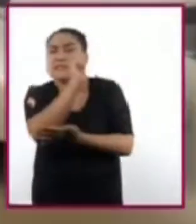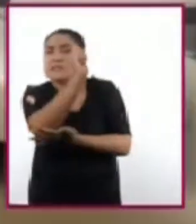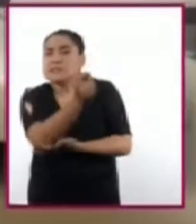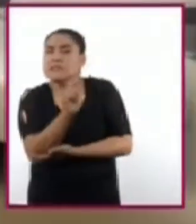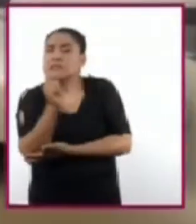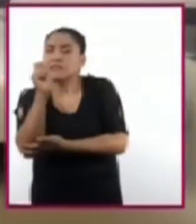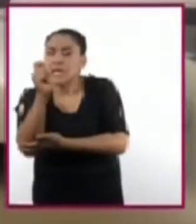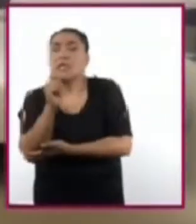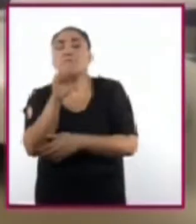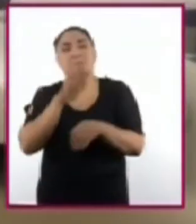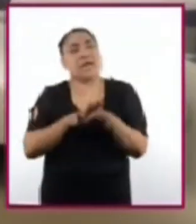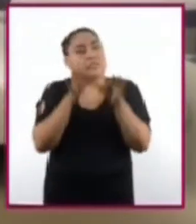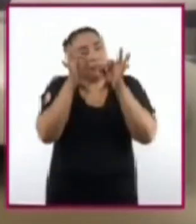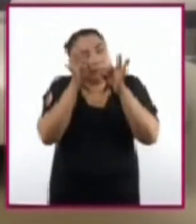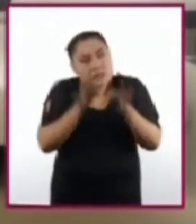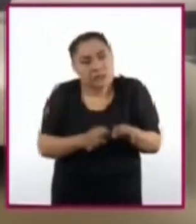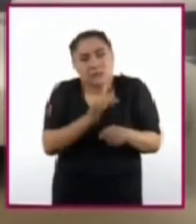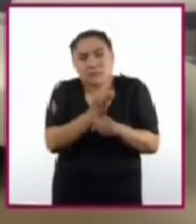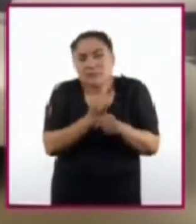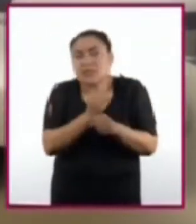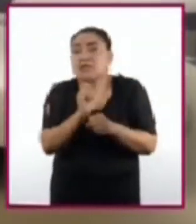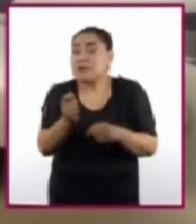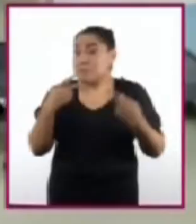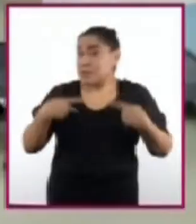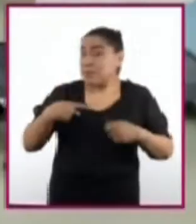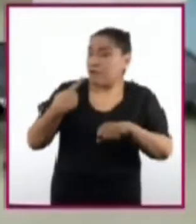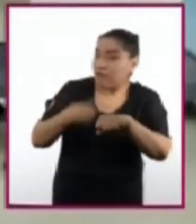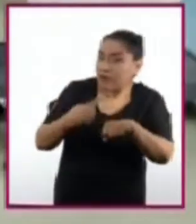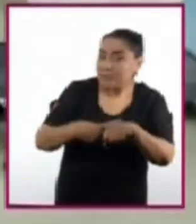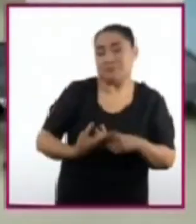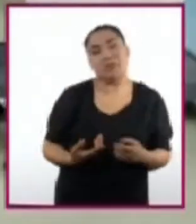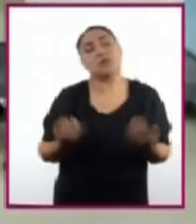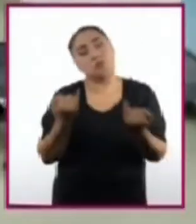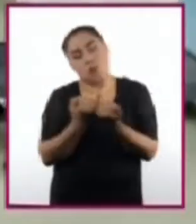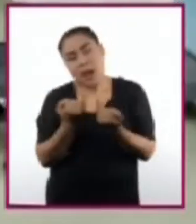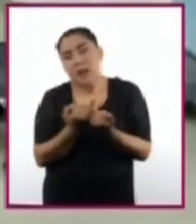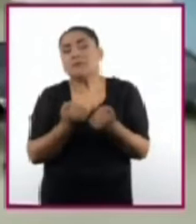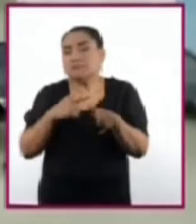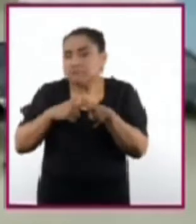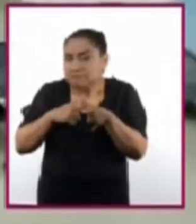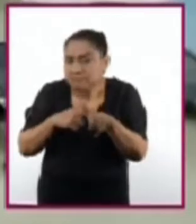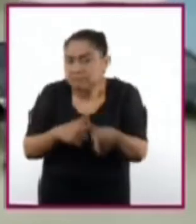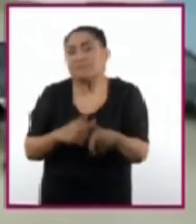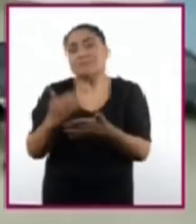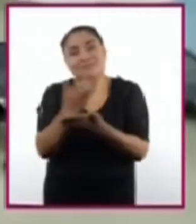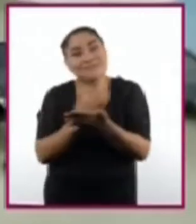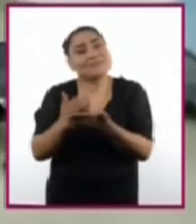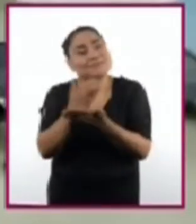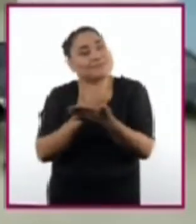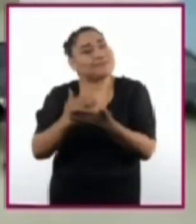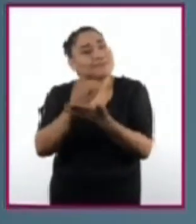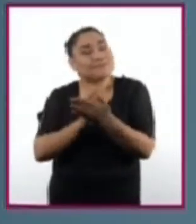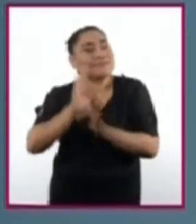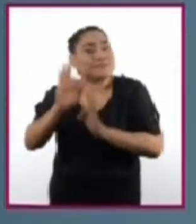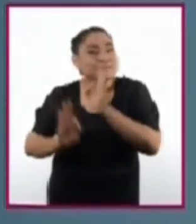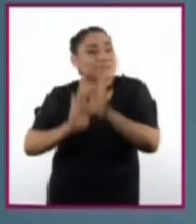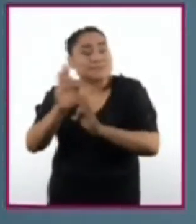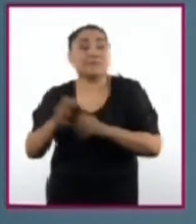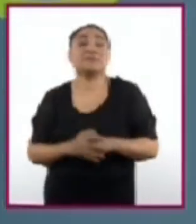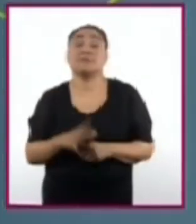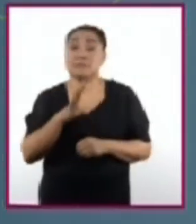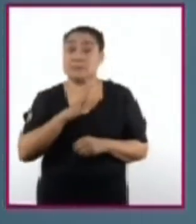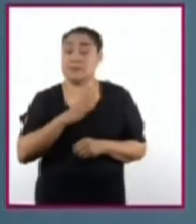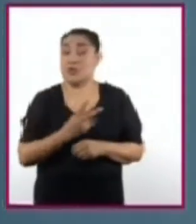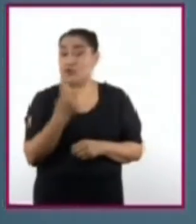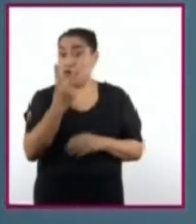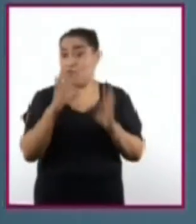información certera y oportuna del estado de un paciente, así como para dar seguimiento al tratamiento de enfermedades. Existen dos